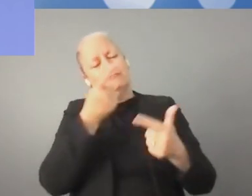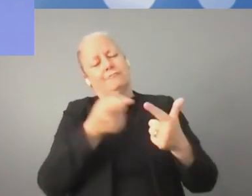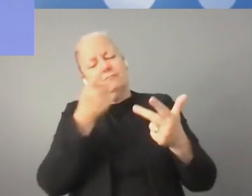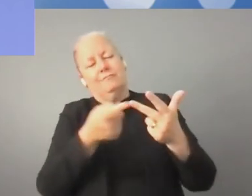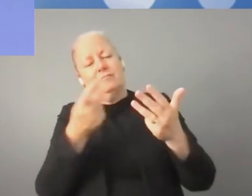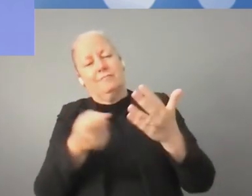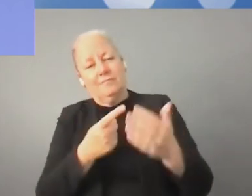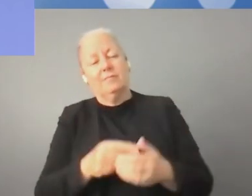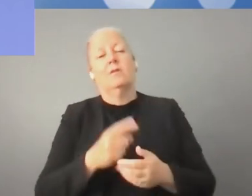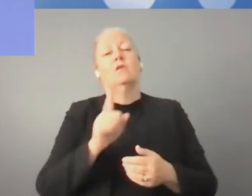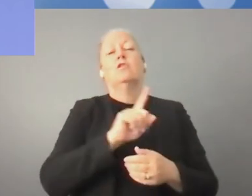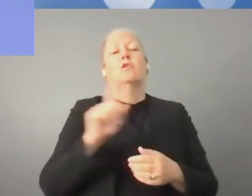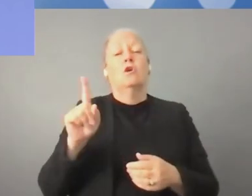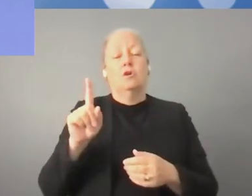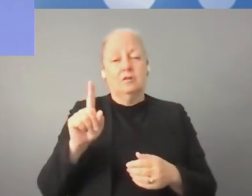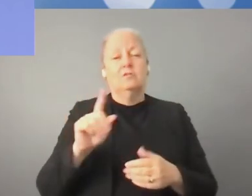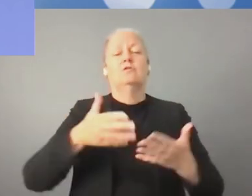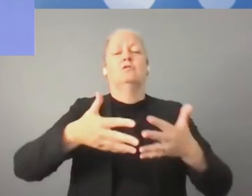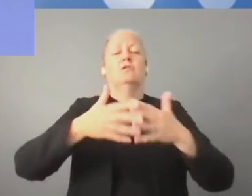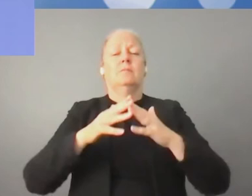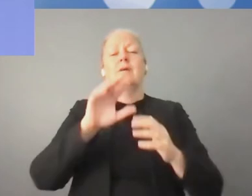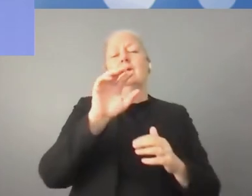inversor, un apoyo constructivo.